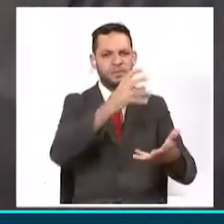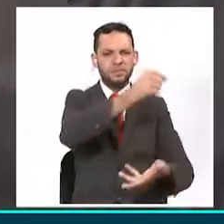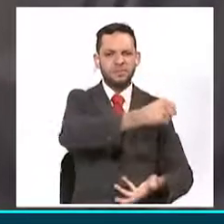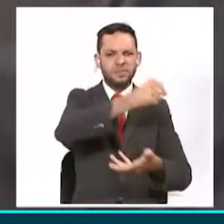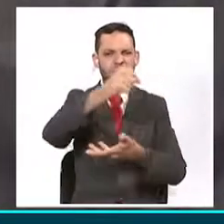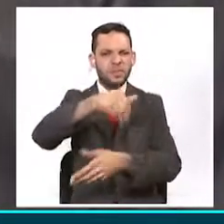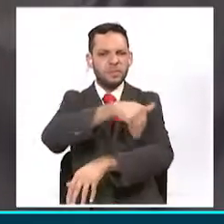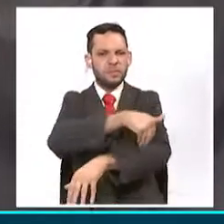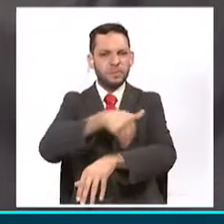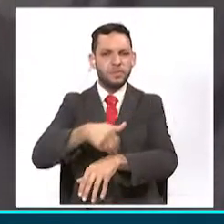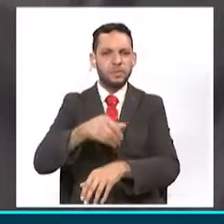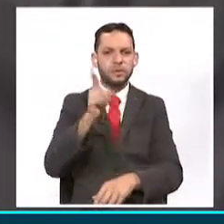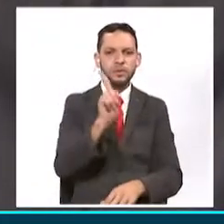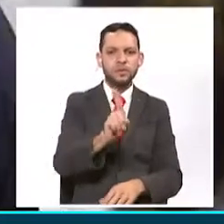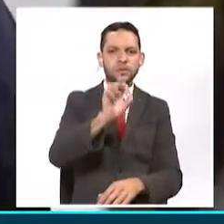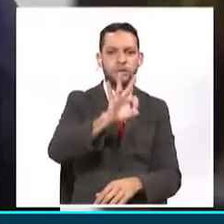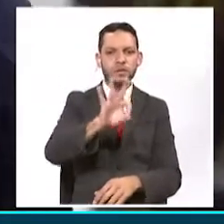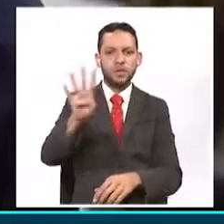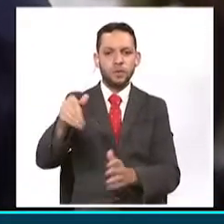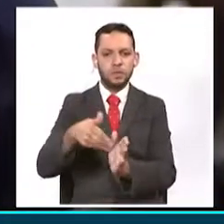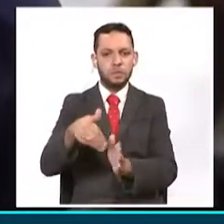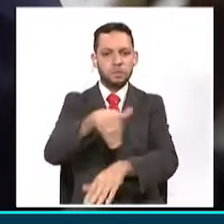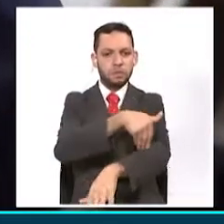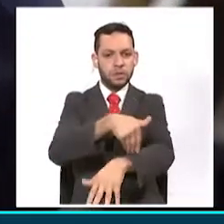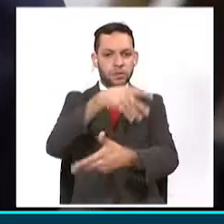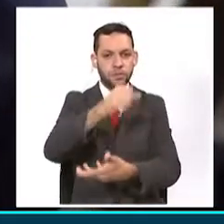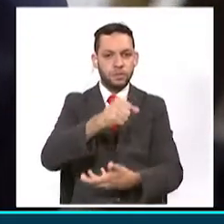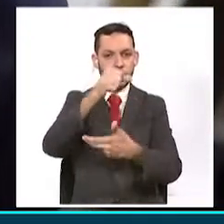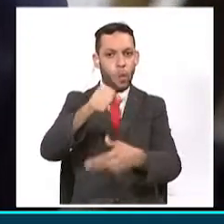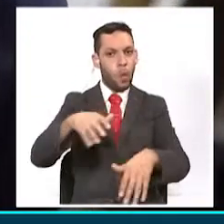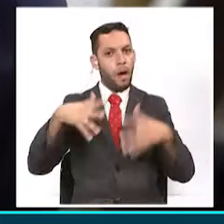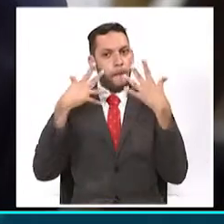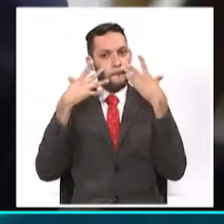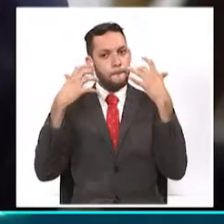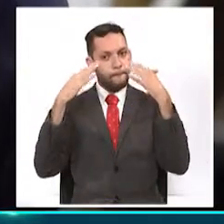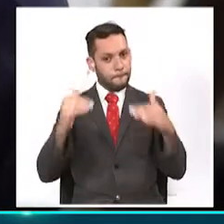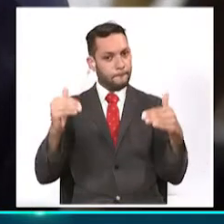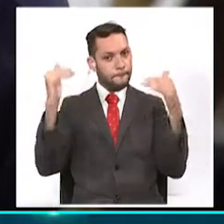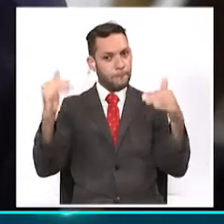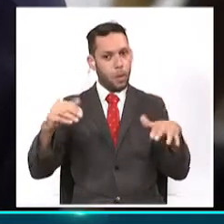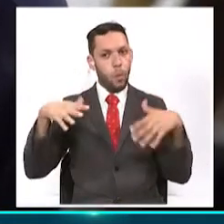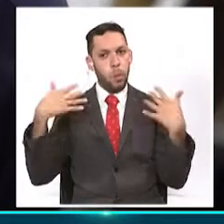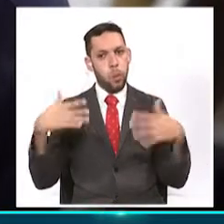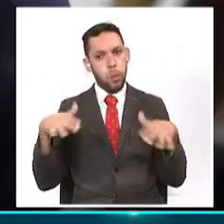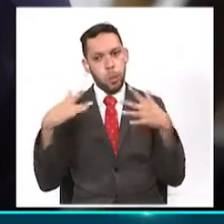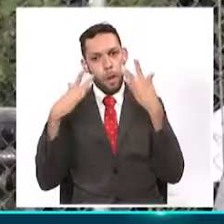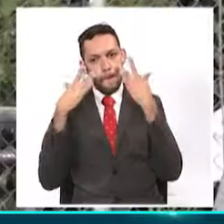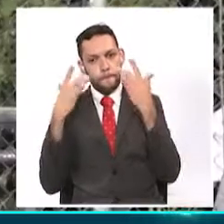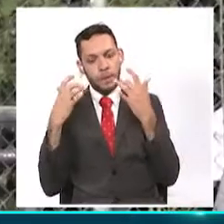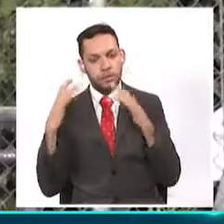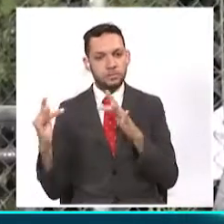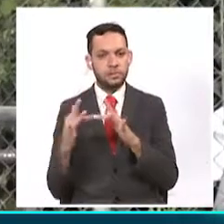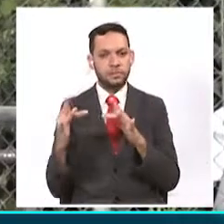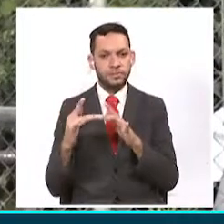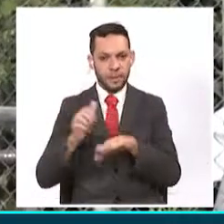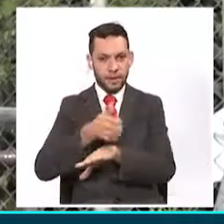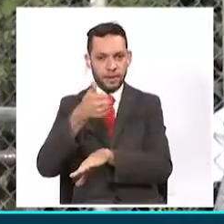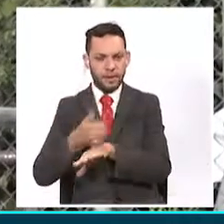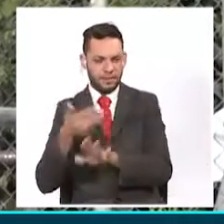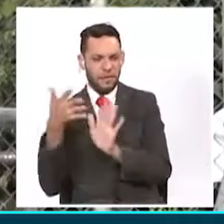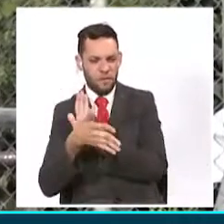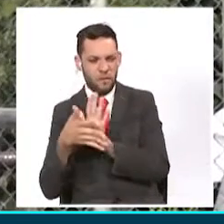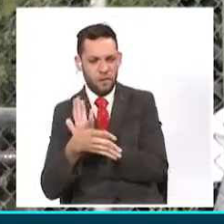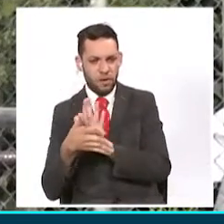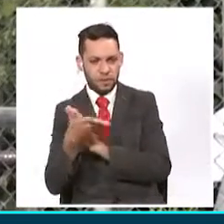proyectada de 134 mil millones de pesos, lo que la convierte en una de las más modernas del país, así lo asegura el gerente del megacable.